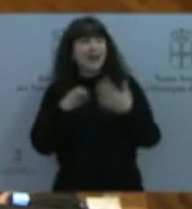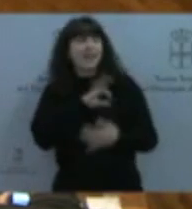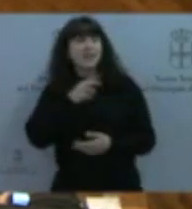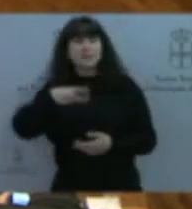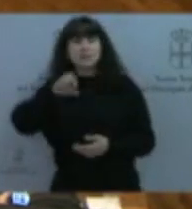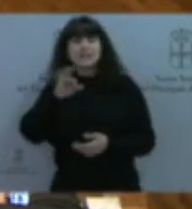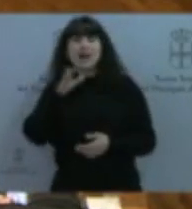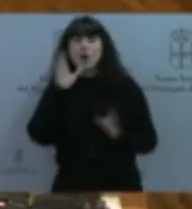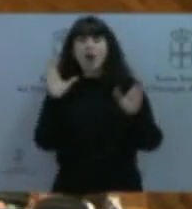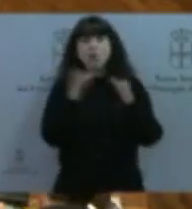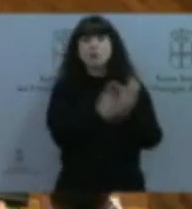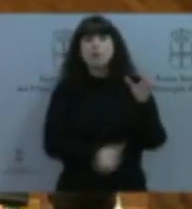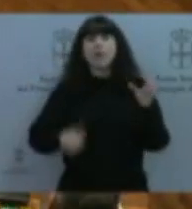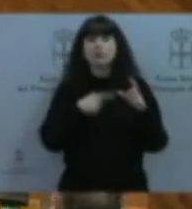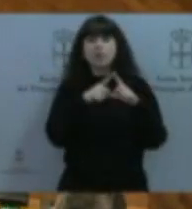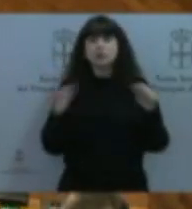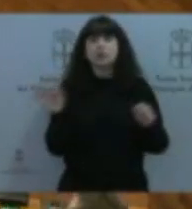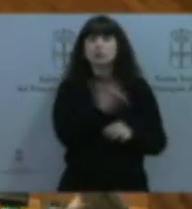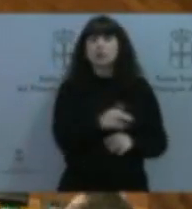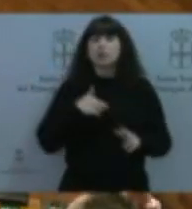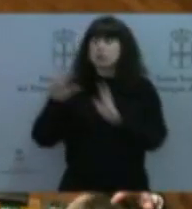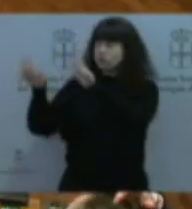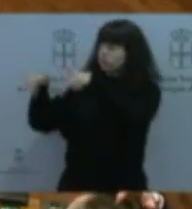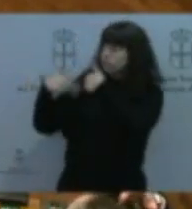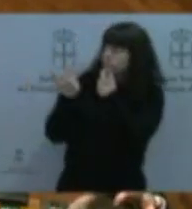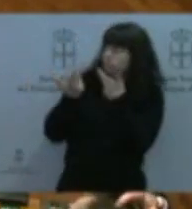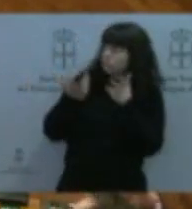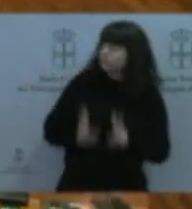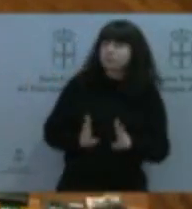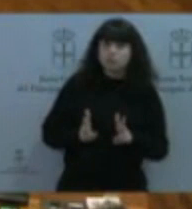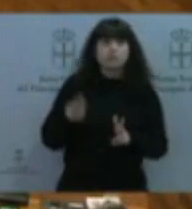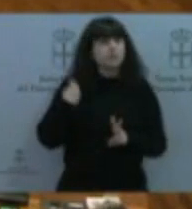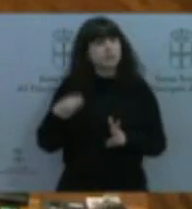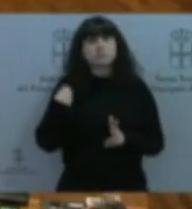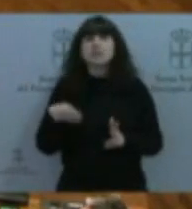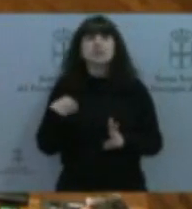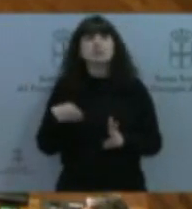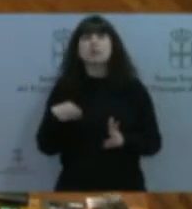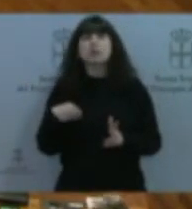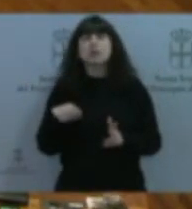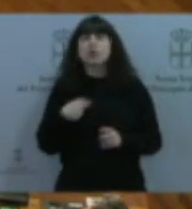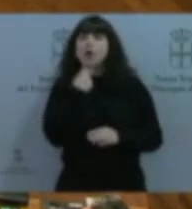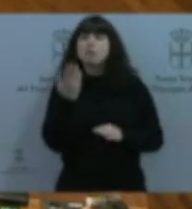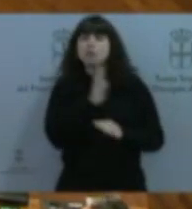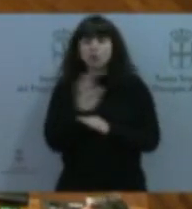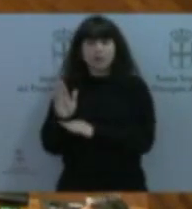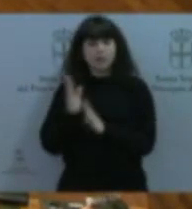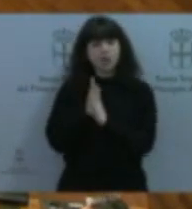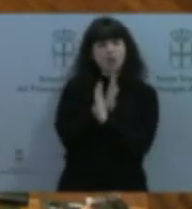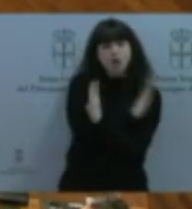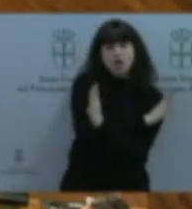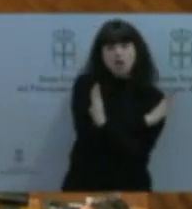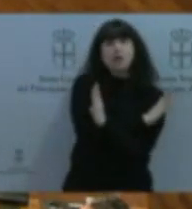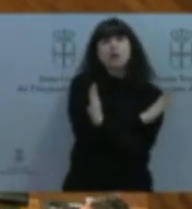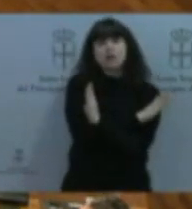Sí, desde Escaño, señor presidente. Igualmente, el resto de portavoces que me han precedido han ahondado en la figura que